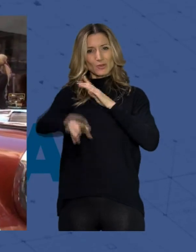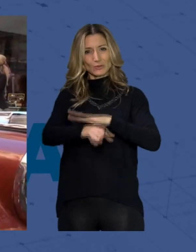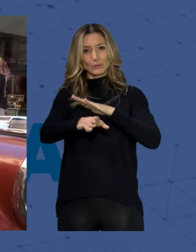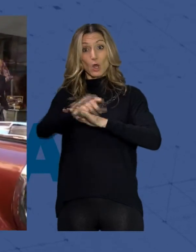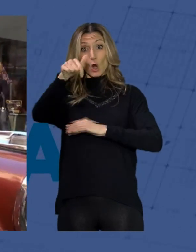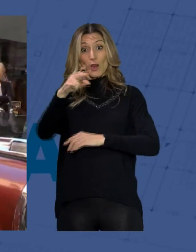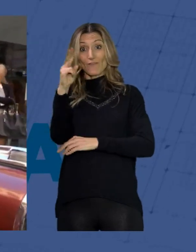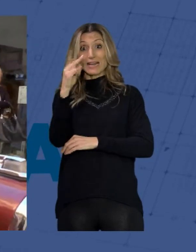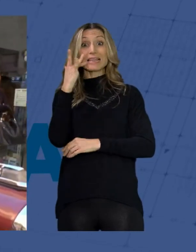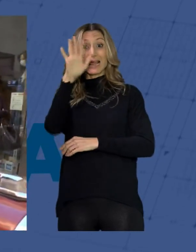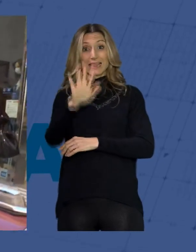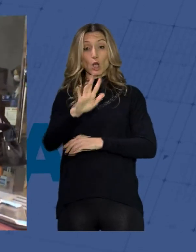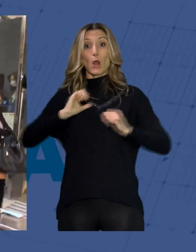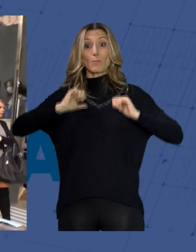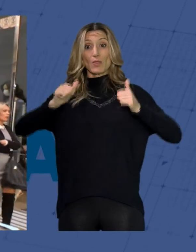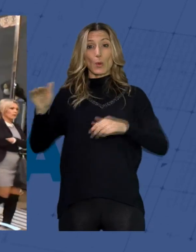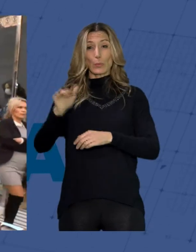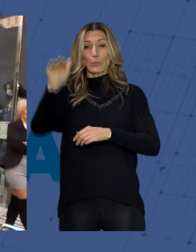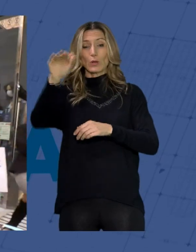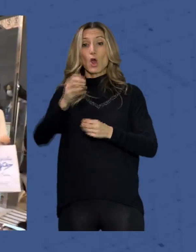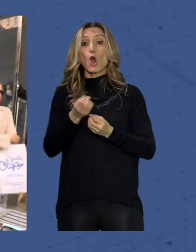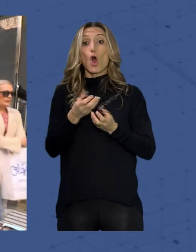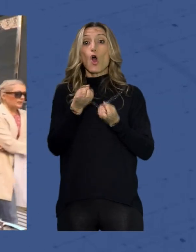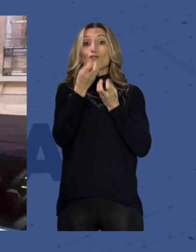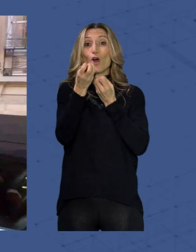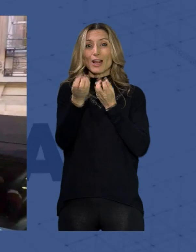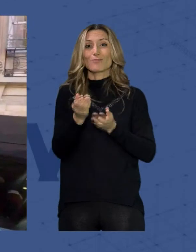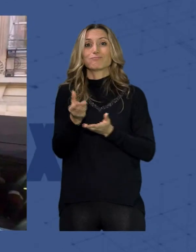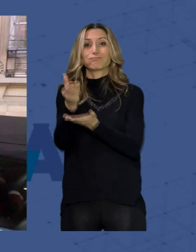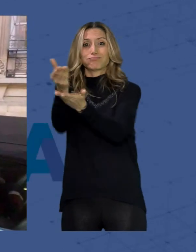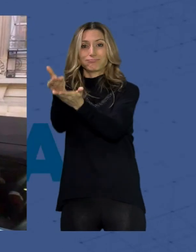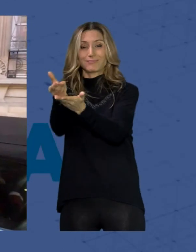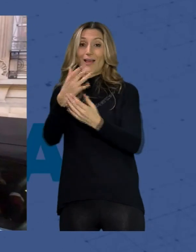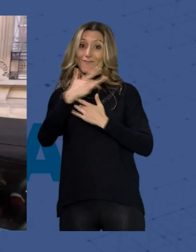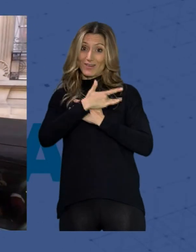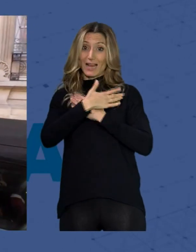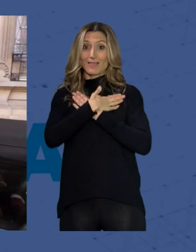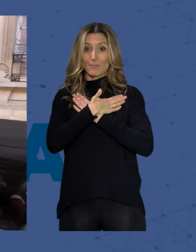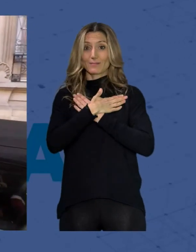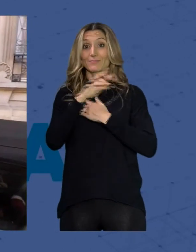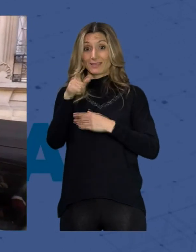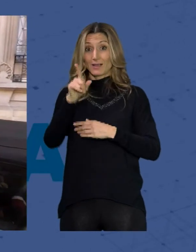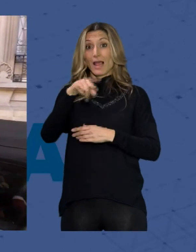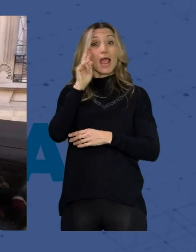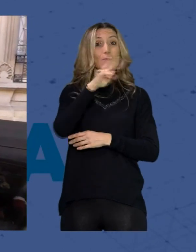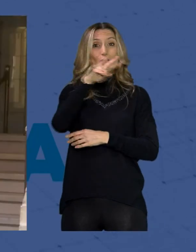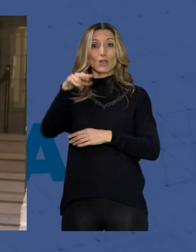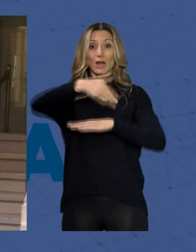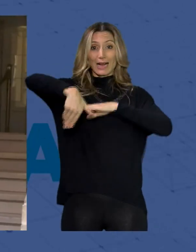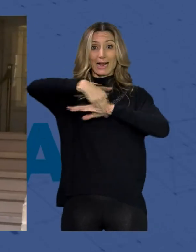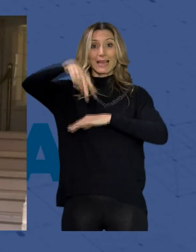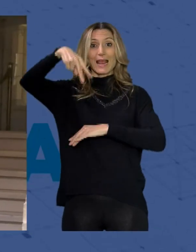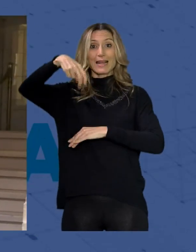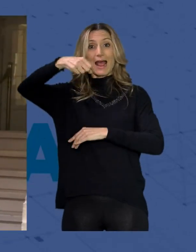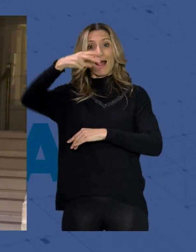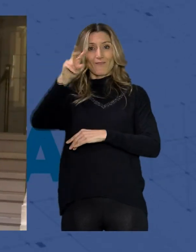5 ha comenzado la ruta con la tradicional ofrenda floral a la patrona de Almería la Virgen del Mar y ha habido una exposición en la calle Navarro Rodrigo Los vehículos han